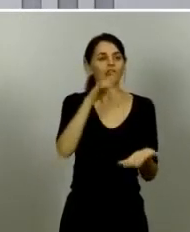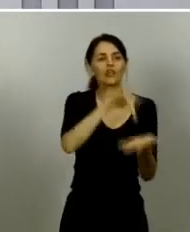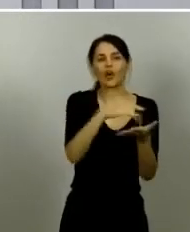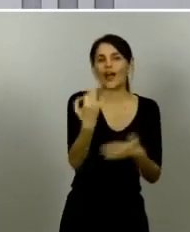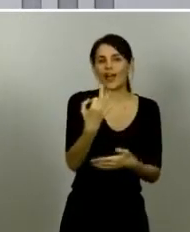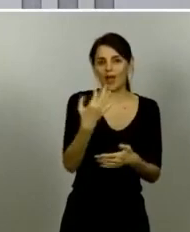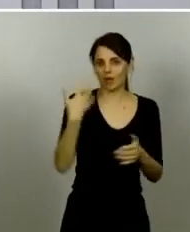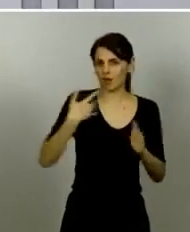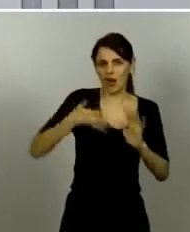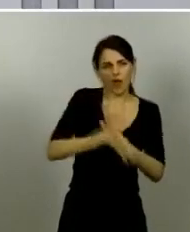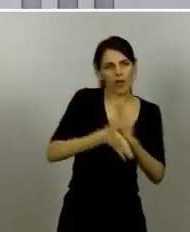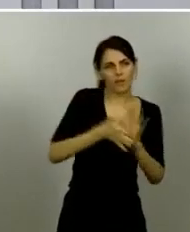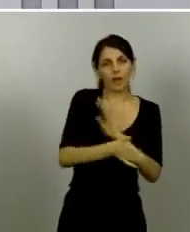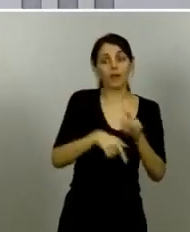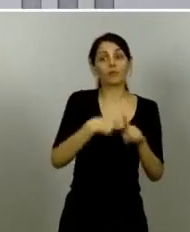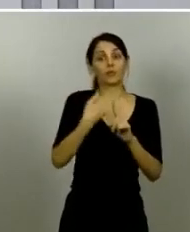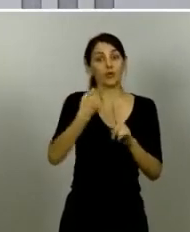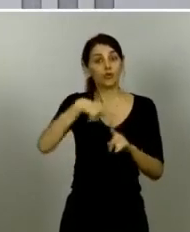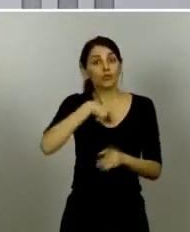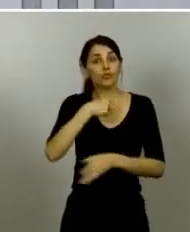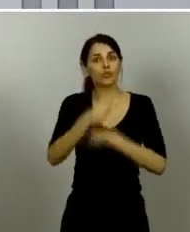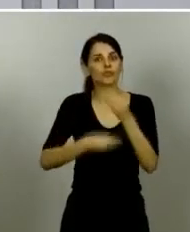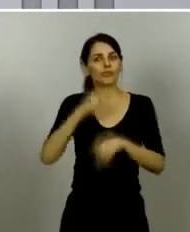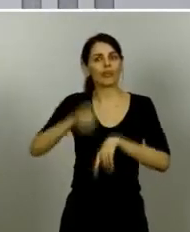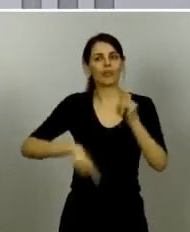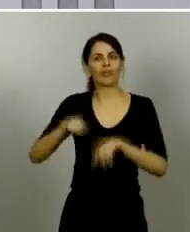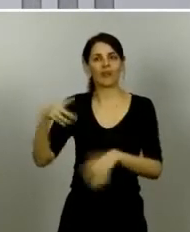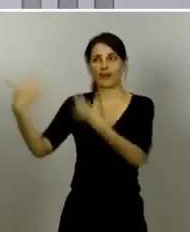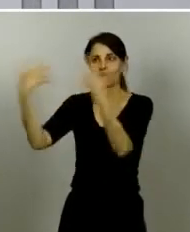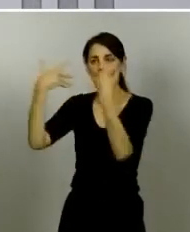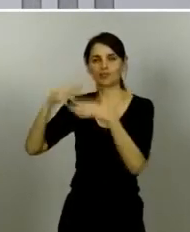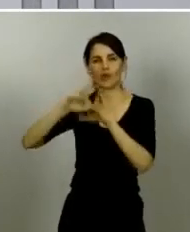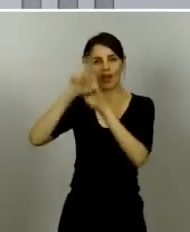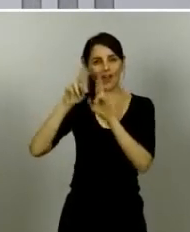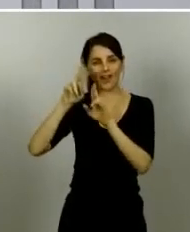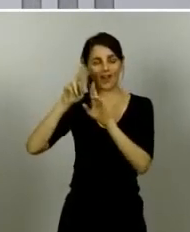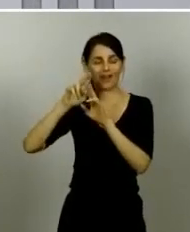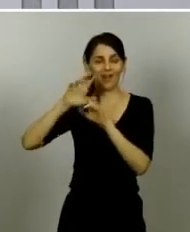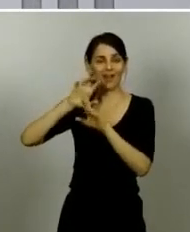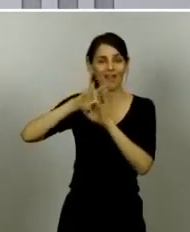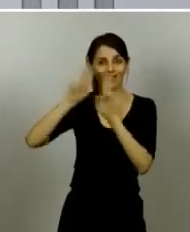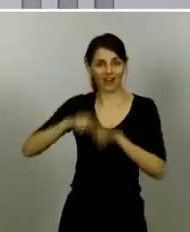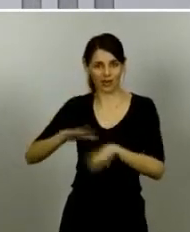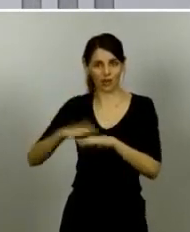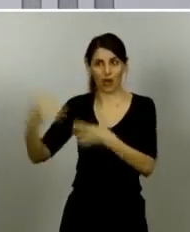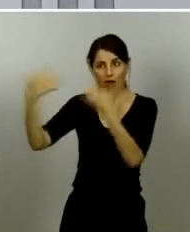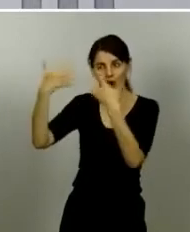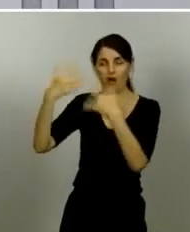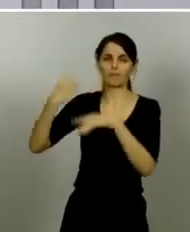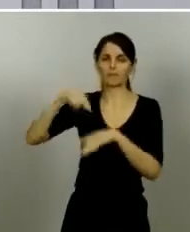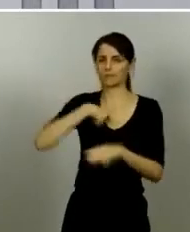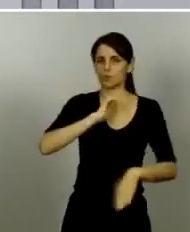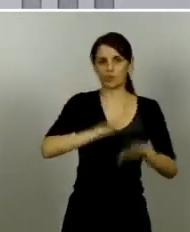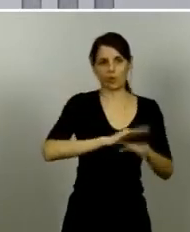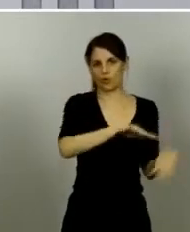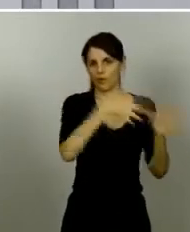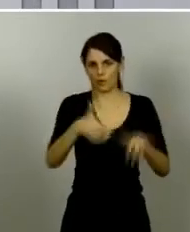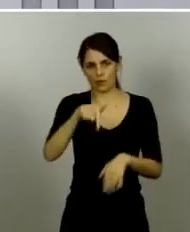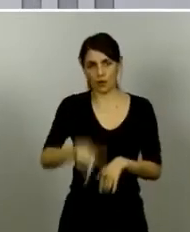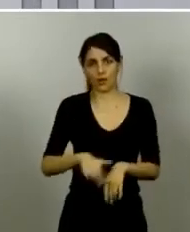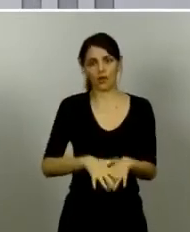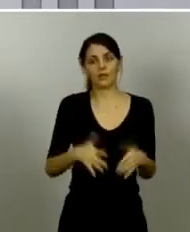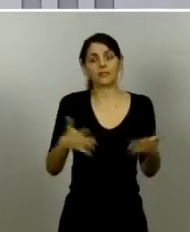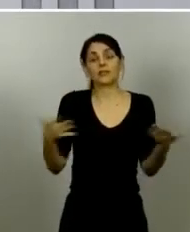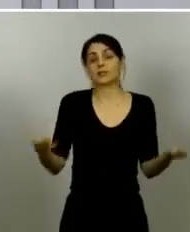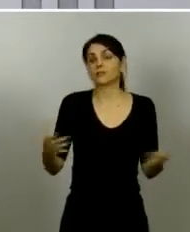recomendaciones internacionales de momento y forma yo evidentemente asumo todas las responsabilidades que me toca asumir como Ministro de Sanidad simplemente manifestado en el